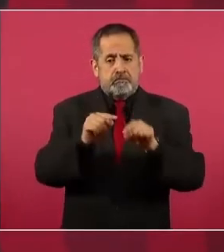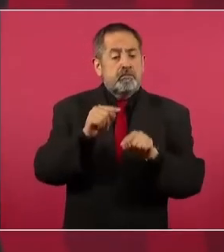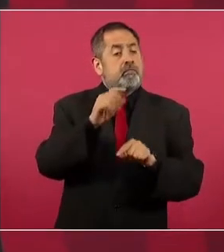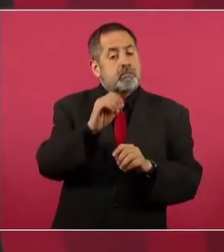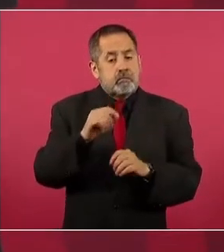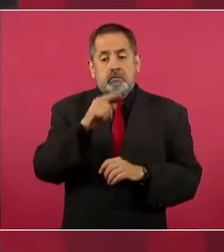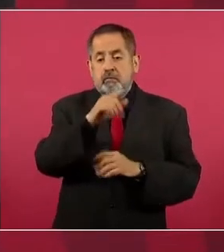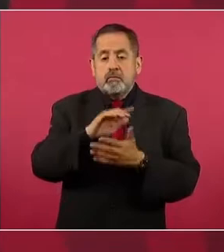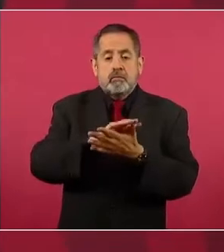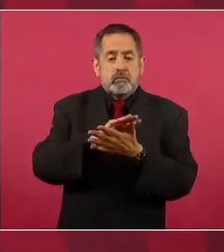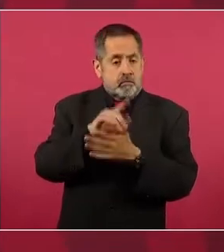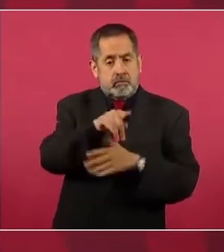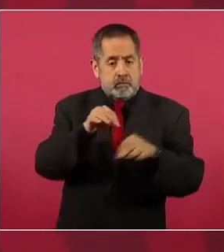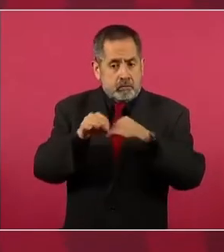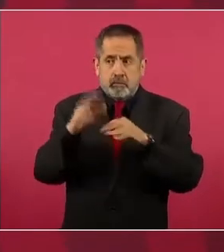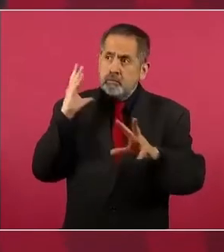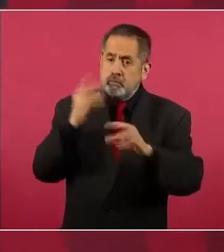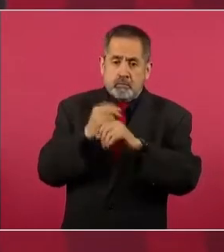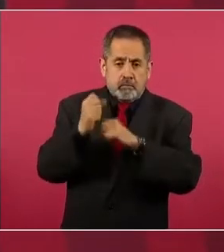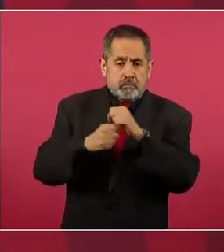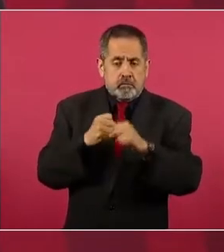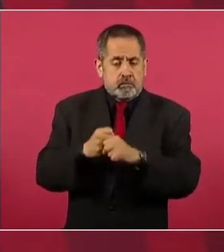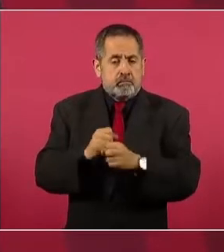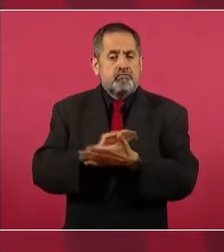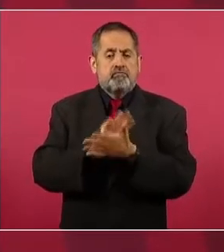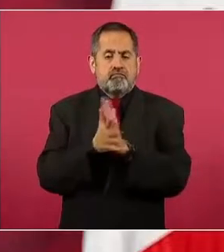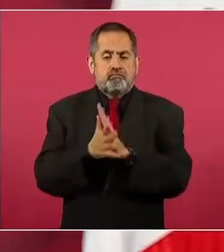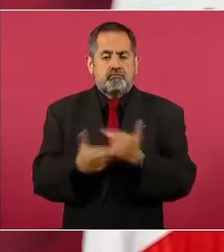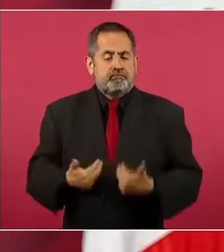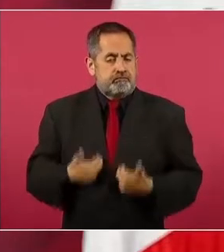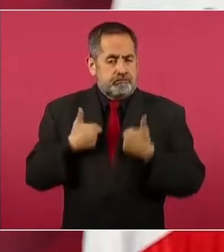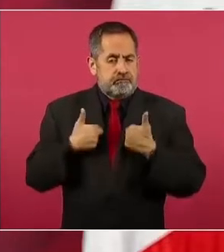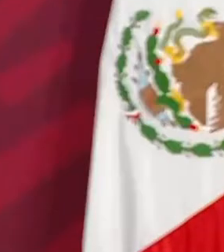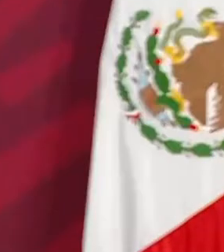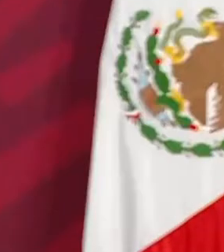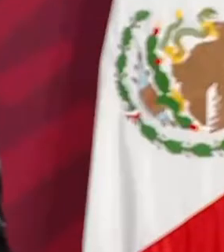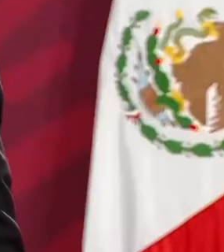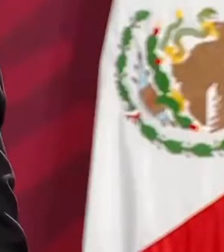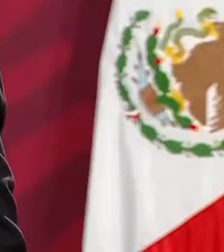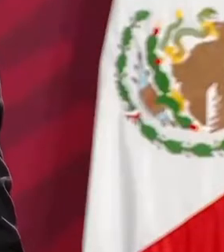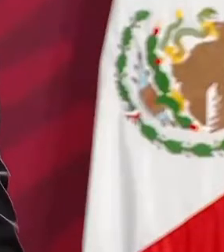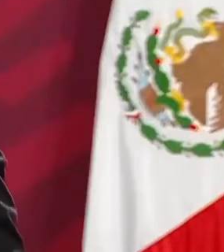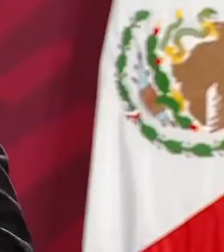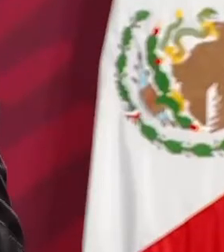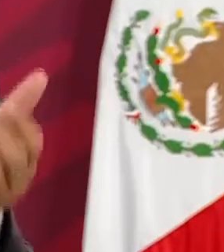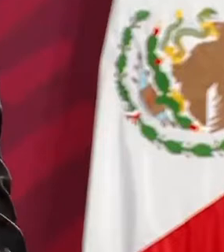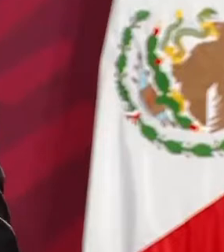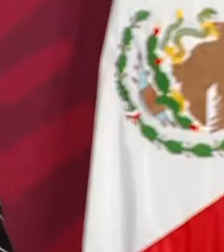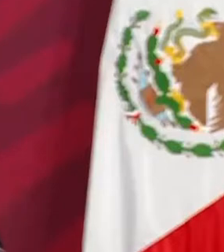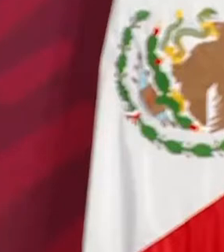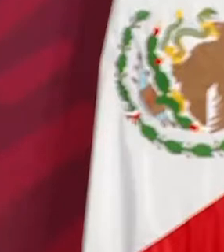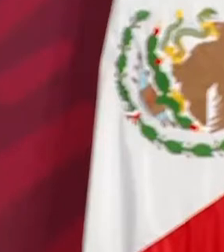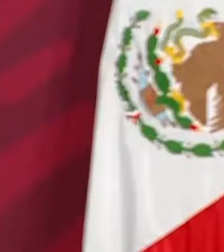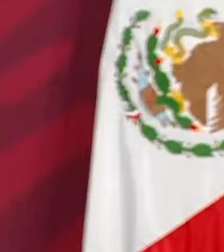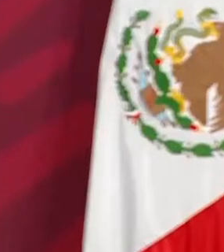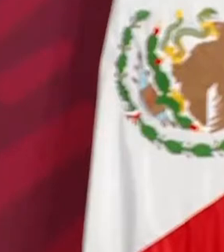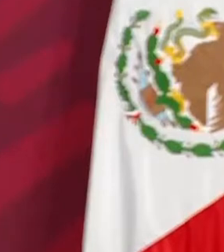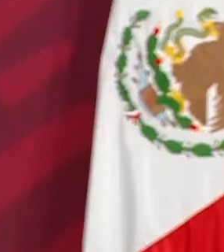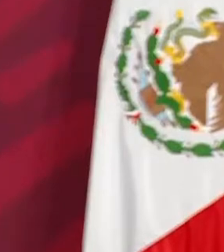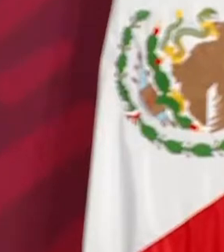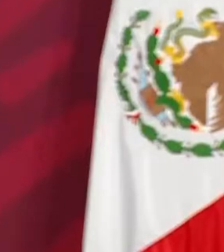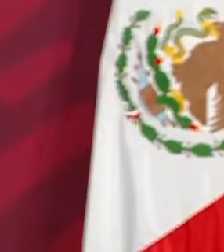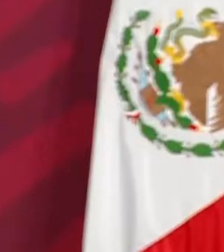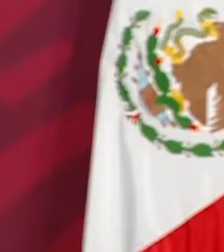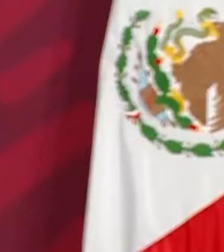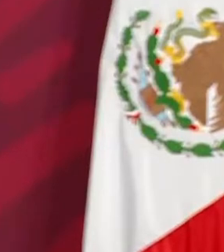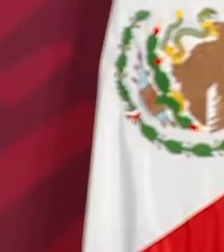trabajando honradamente? Además, son excepcionales. Bueno, aquí está